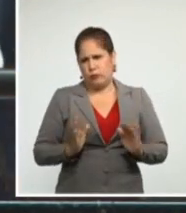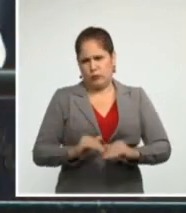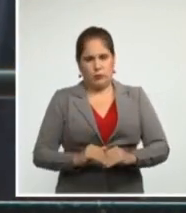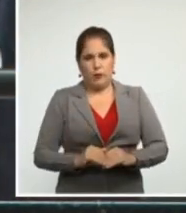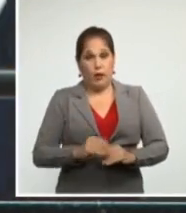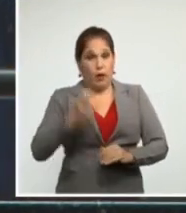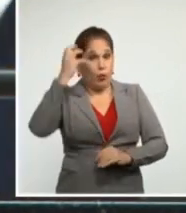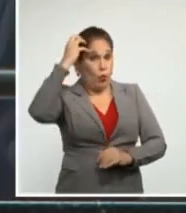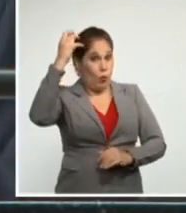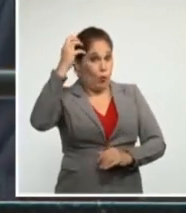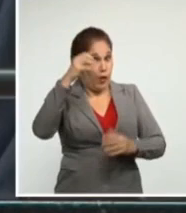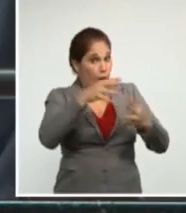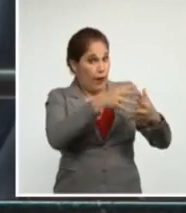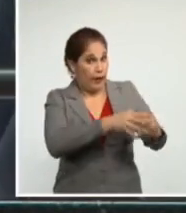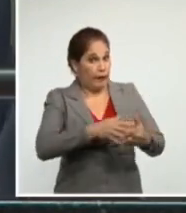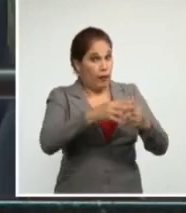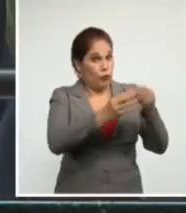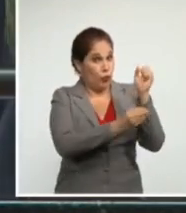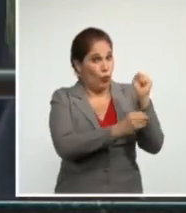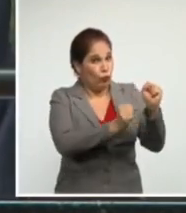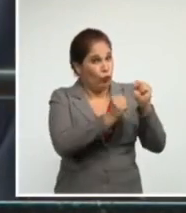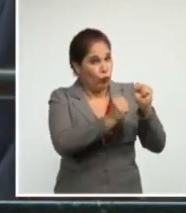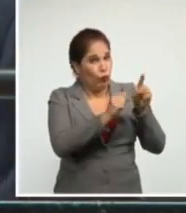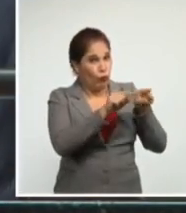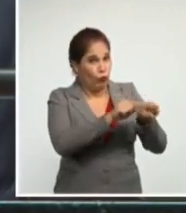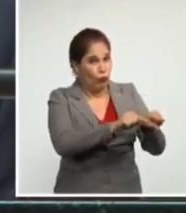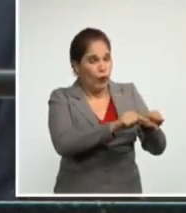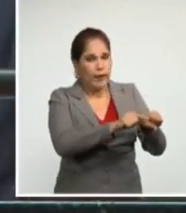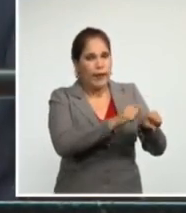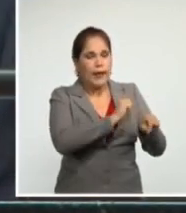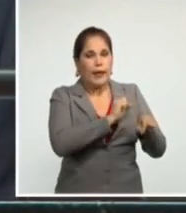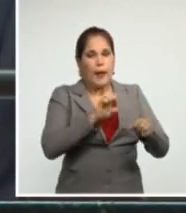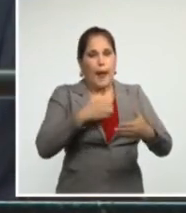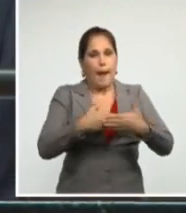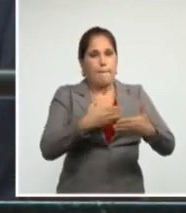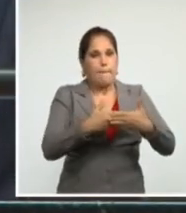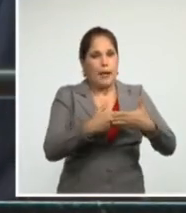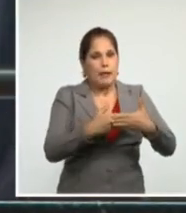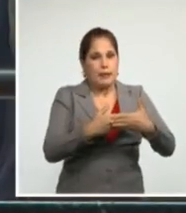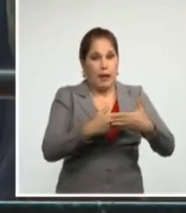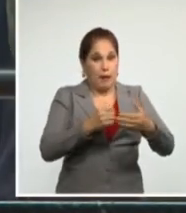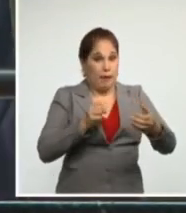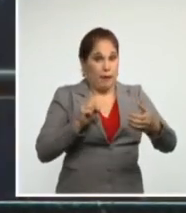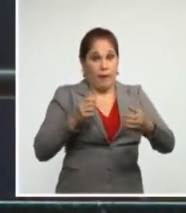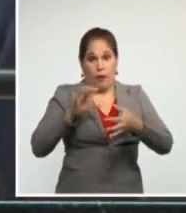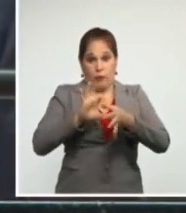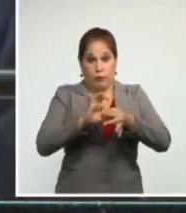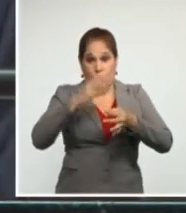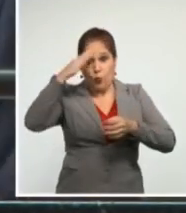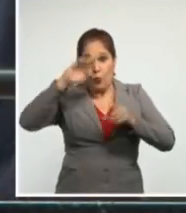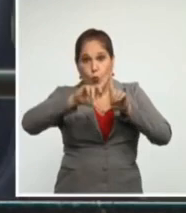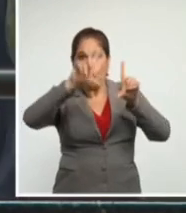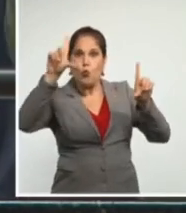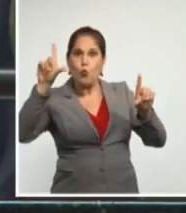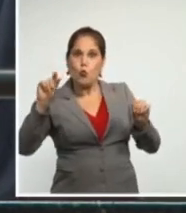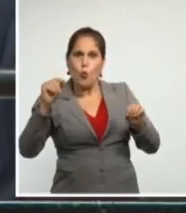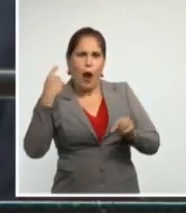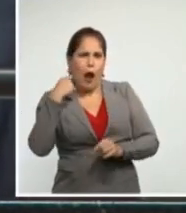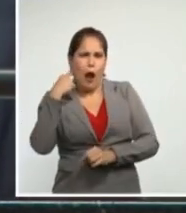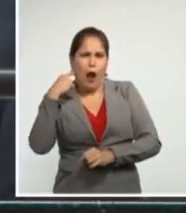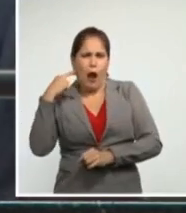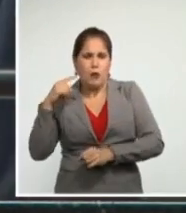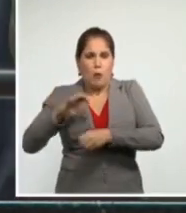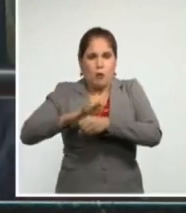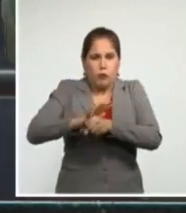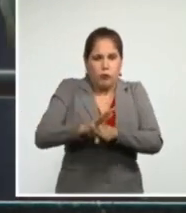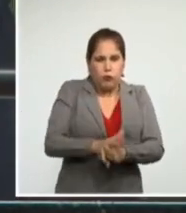gobierno de una potencia someta a una nación pequeña por décadas a una